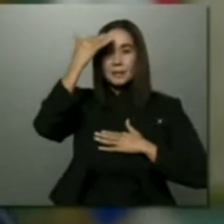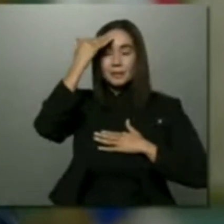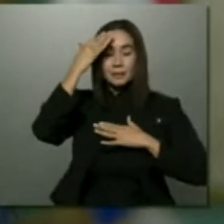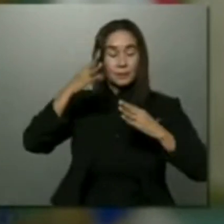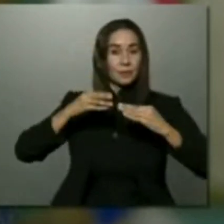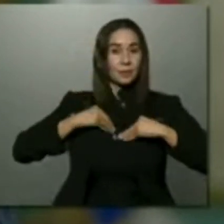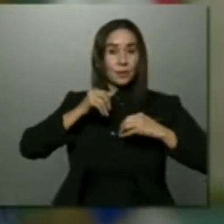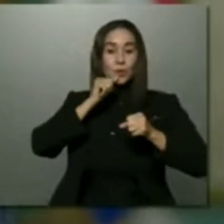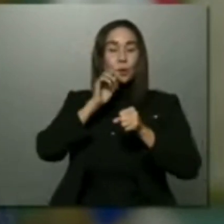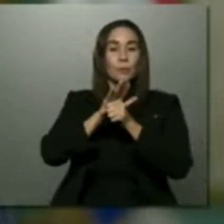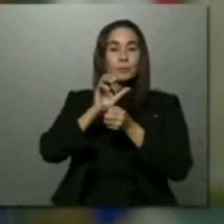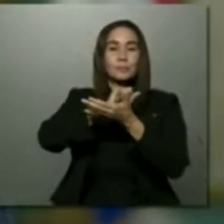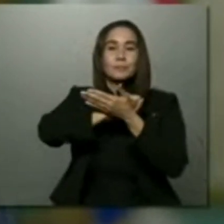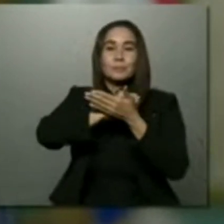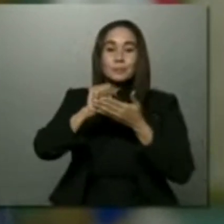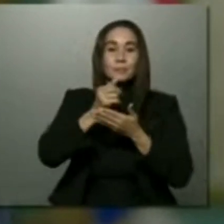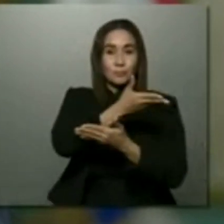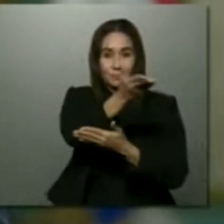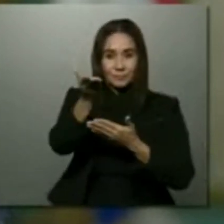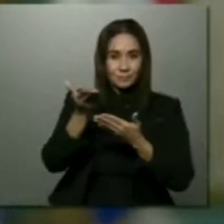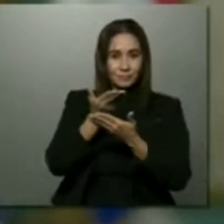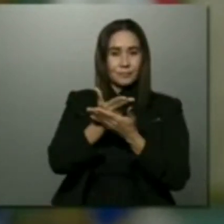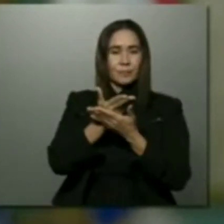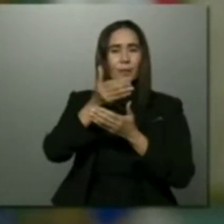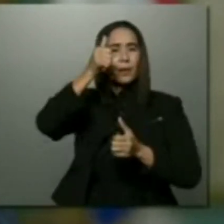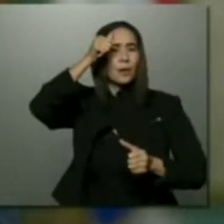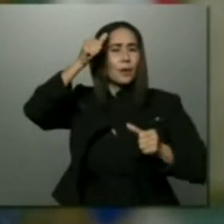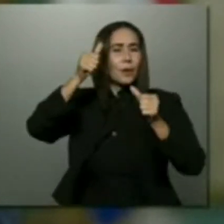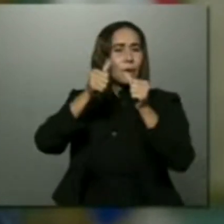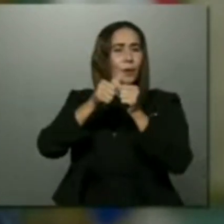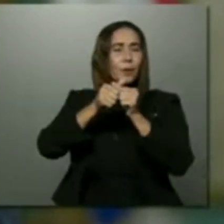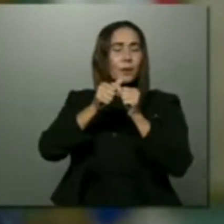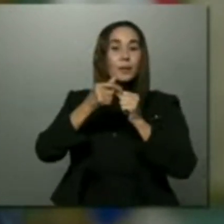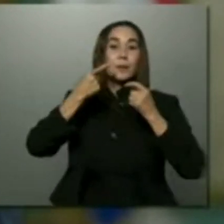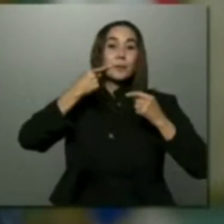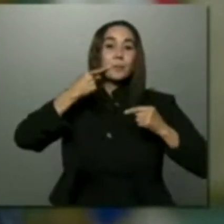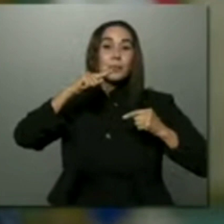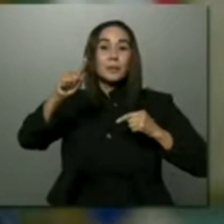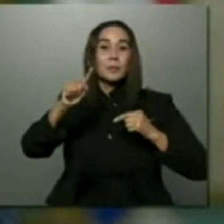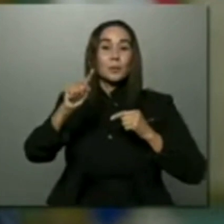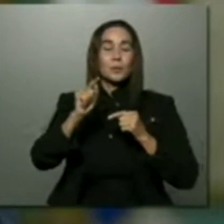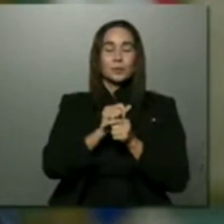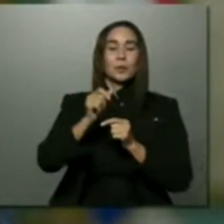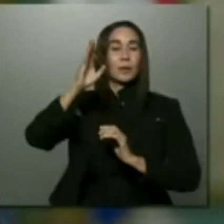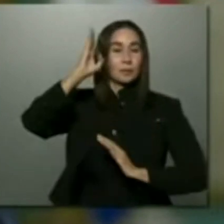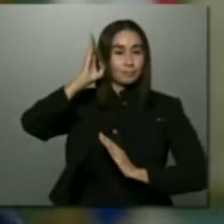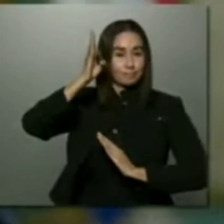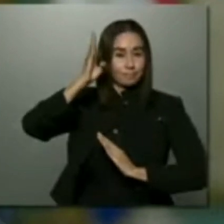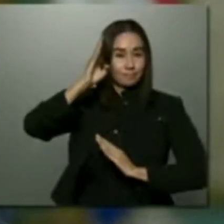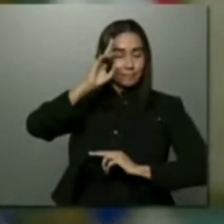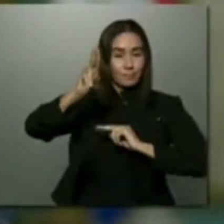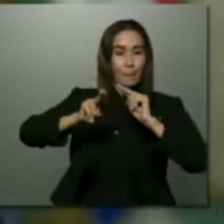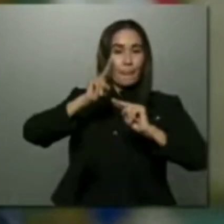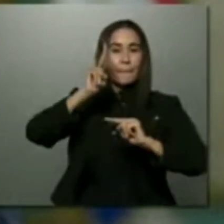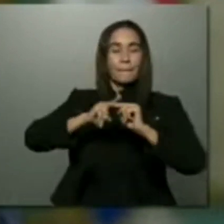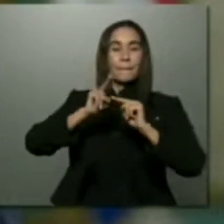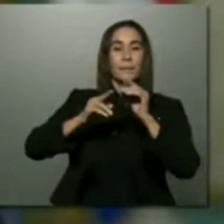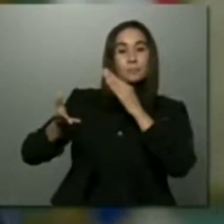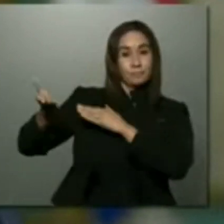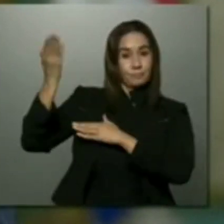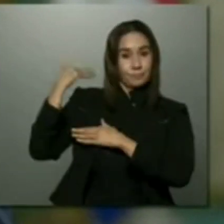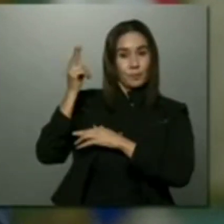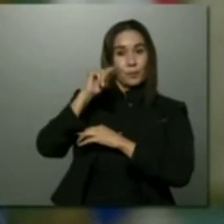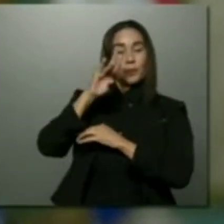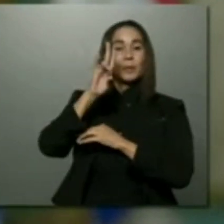compromiso sagrado con ustedes. Como recordarán, en mi discurso de rendición de cuentas ante la Asamblea Nacional el pasado